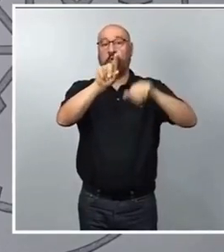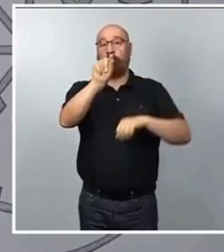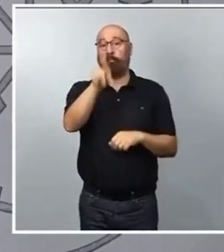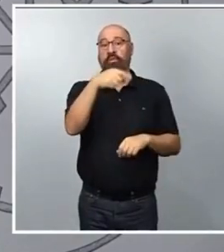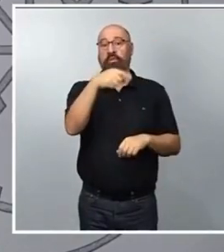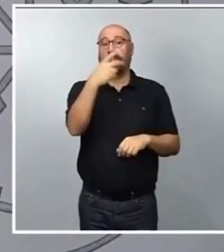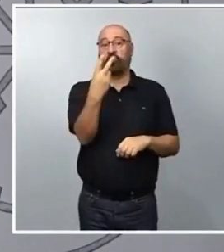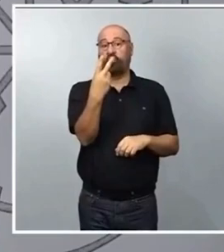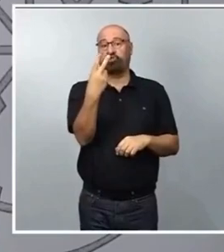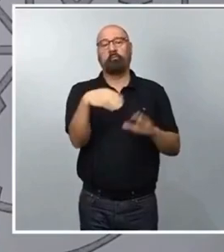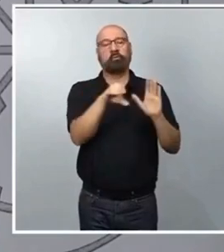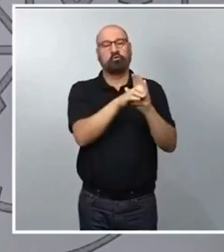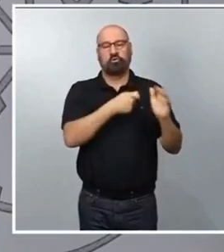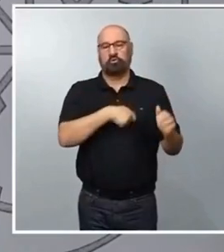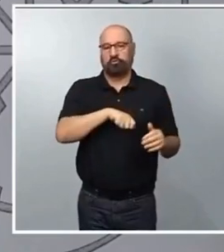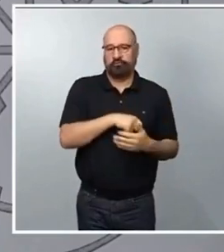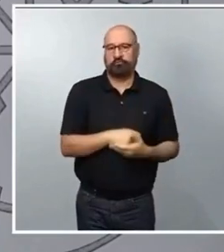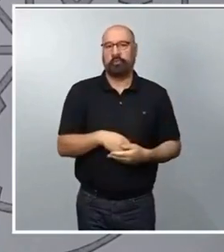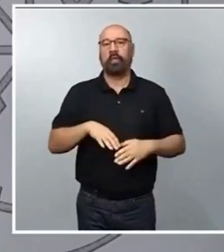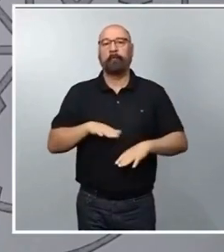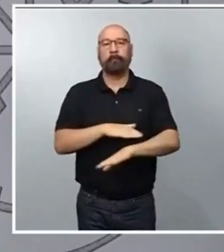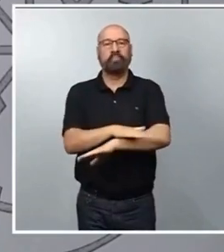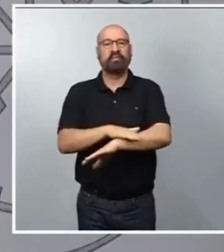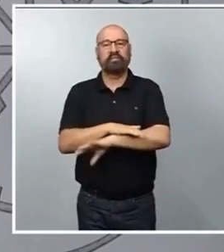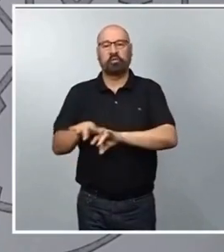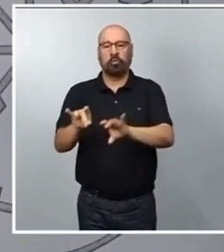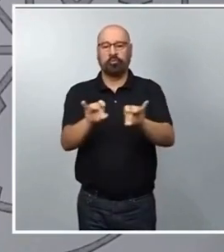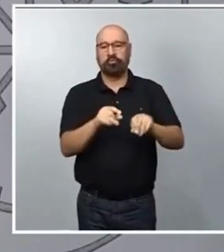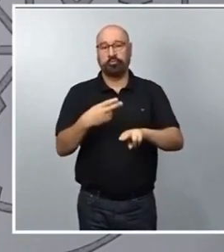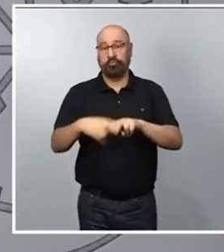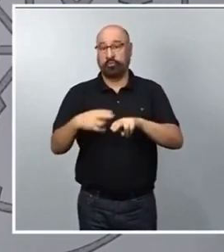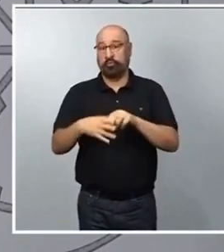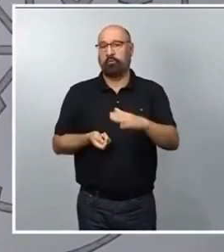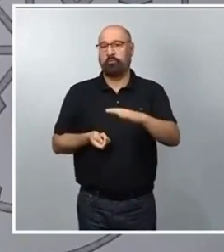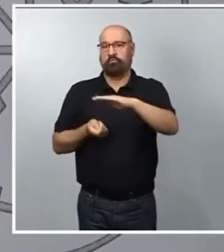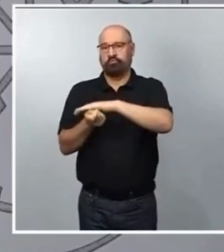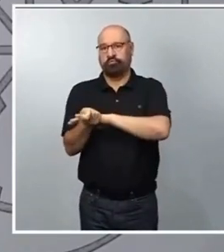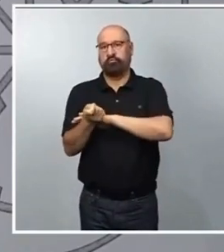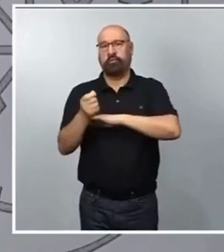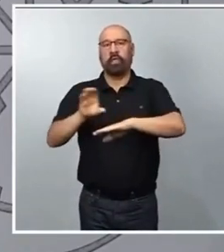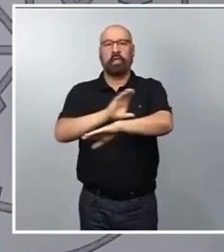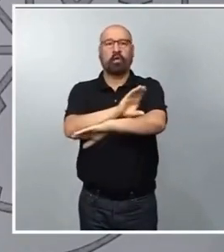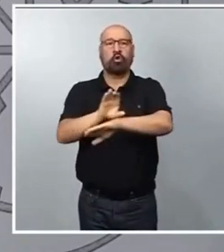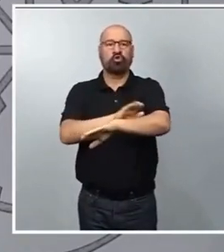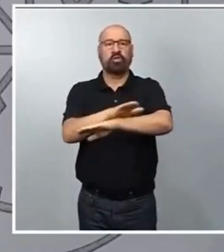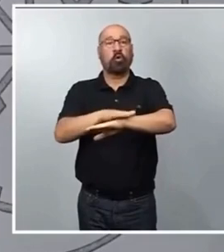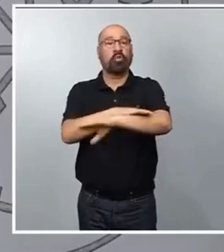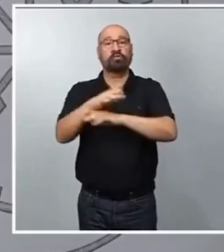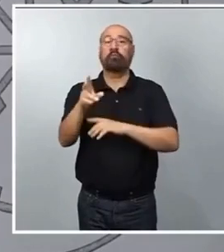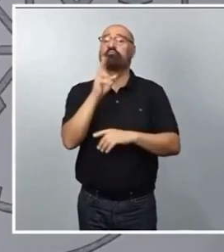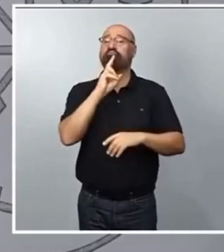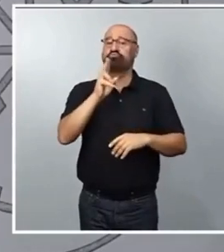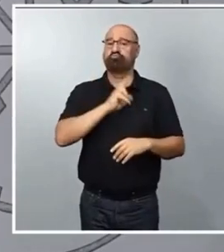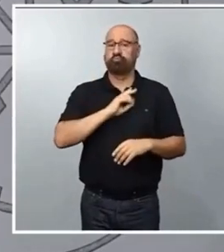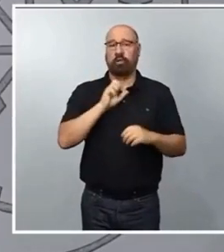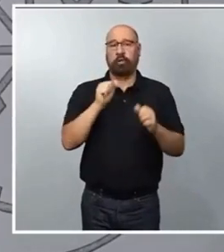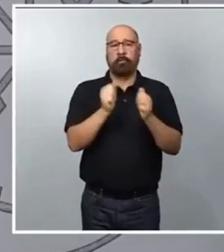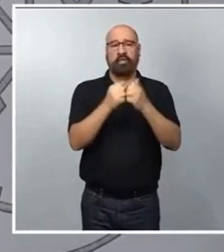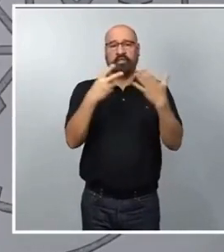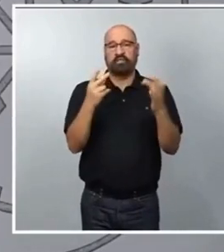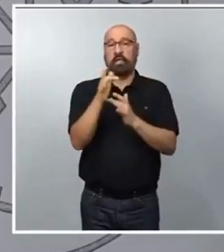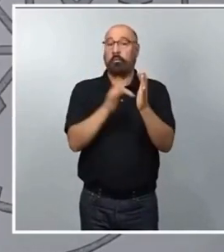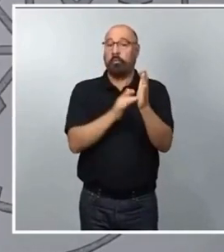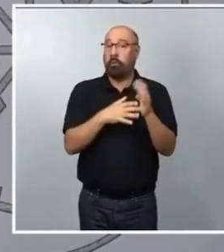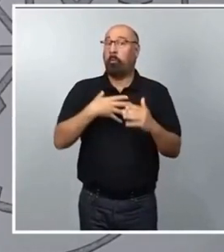Desde el Ministerio de Política Territorial se solicitó informe al Consejo de Estado y se recibió el pasado 27 de abril concluyendo este que